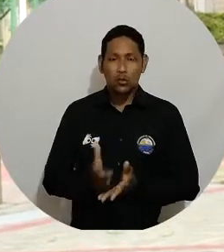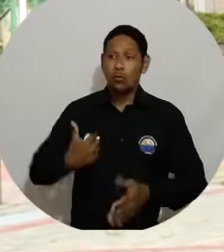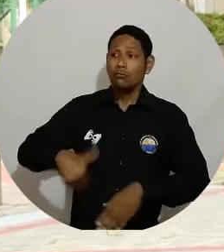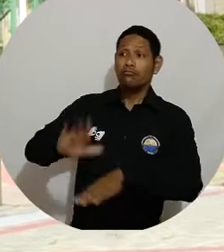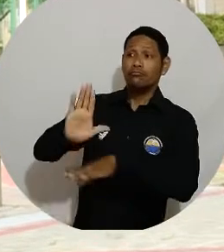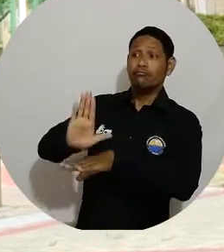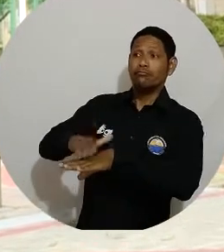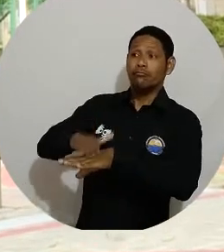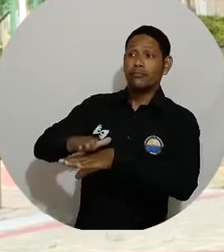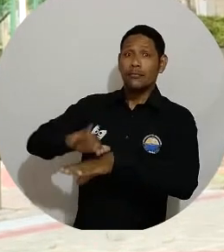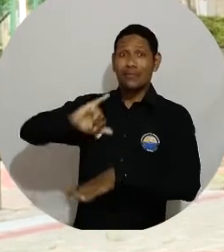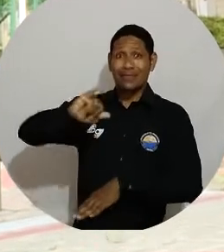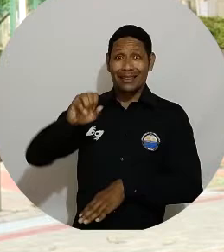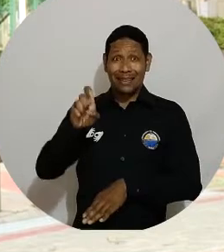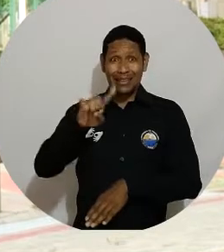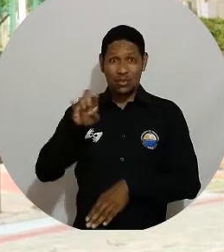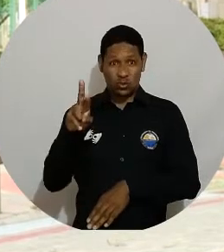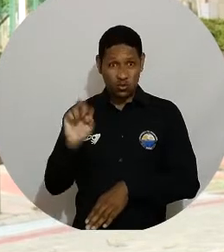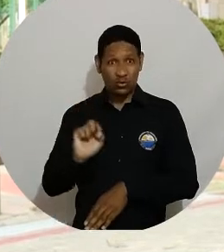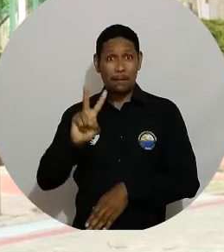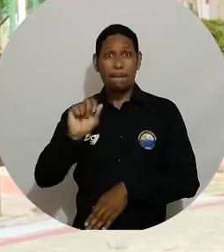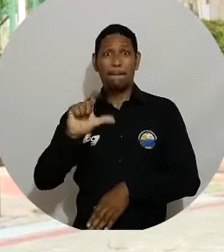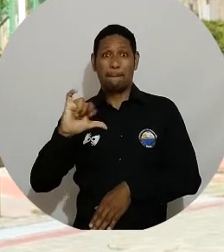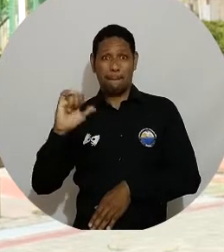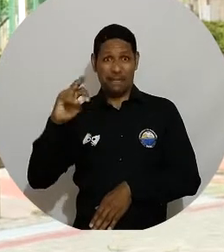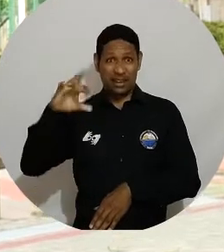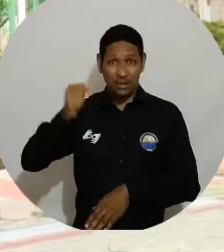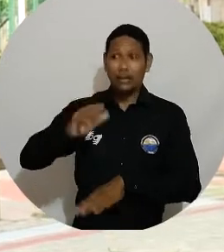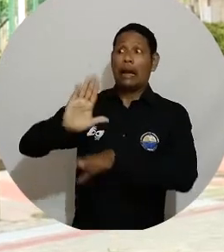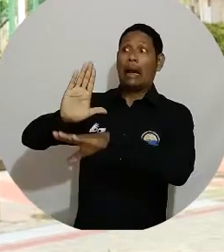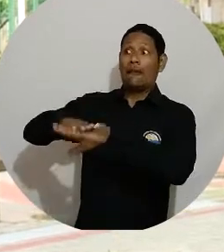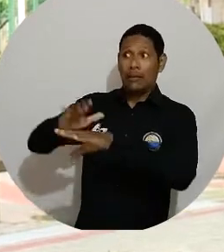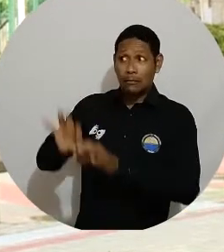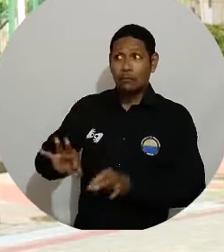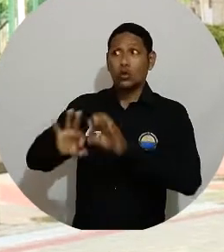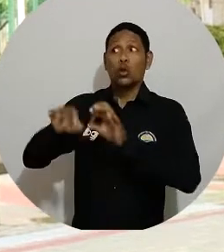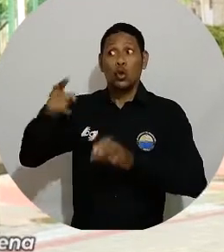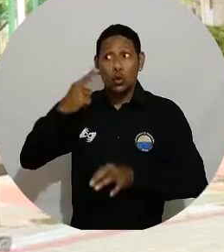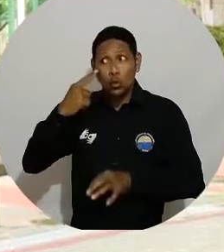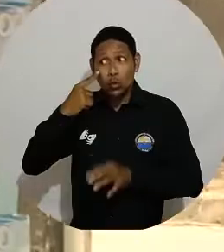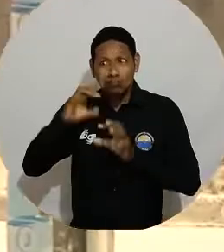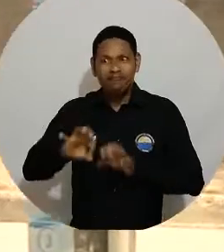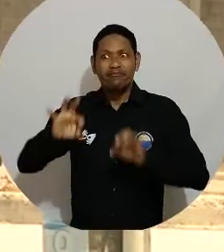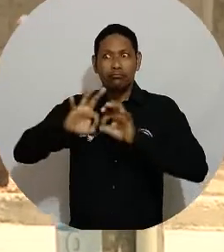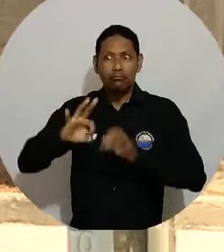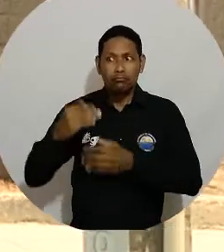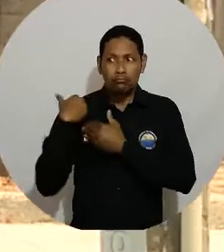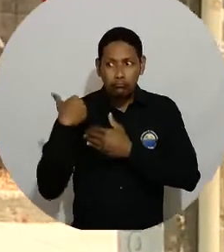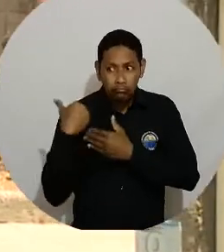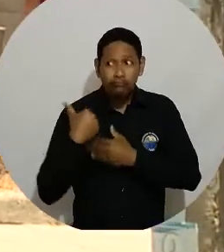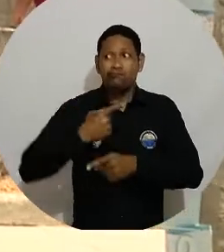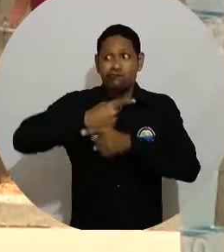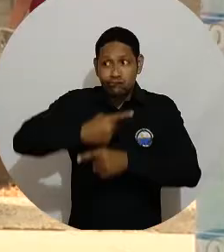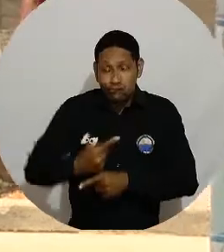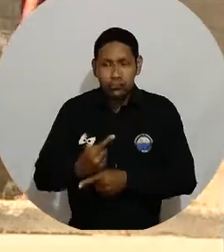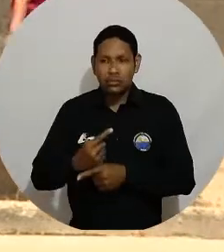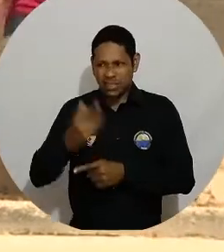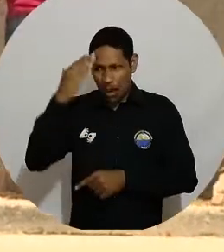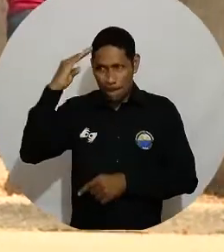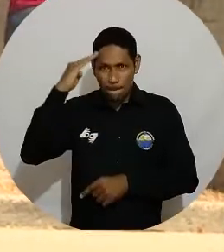señor Coronel Jesús de los Reyes Valencia para que cumpla con sus obligaciones como comandante de la Policía Metropolitana